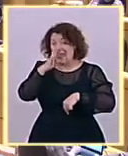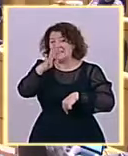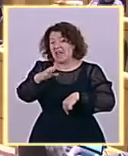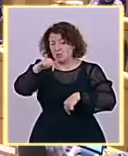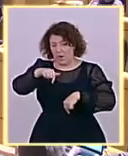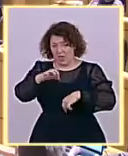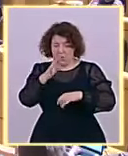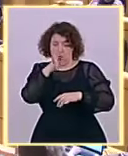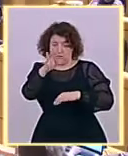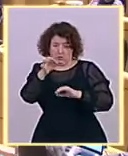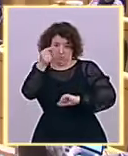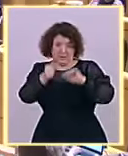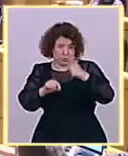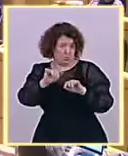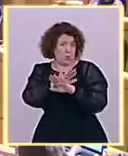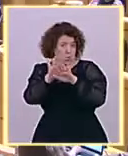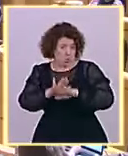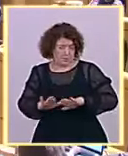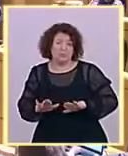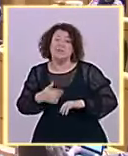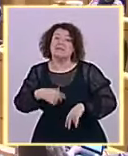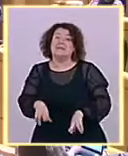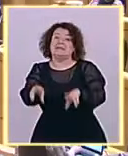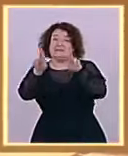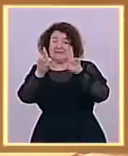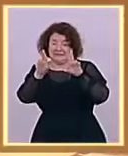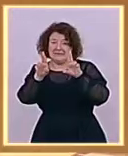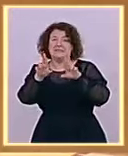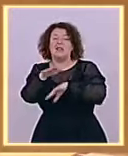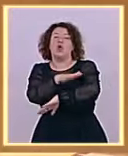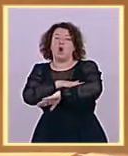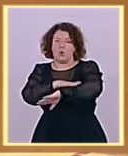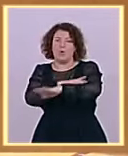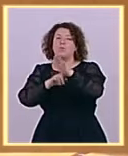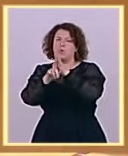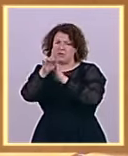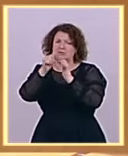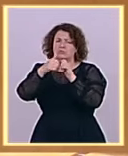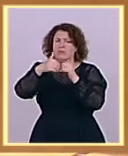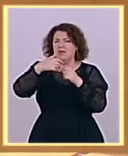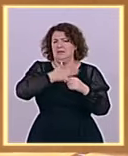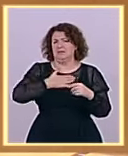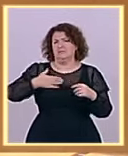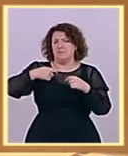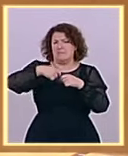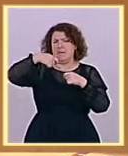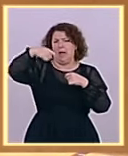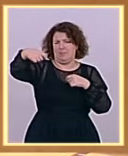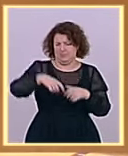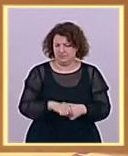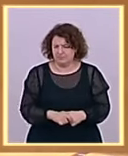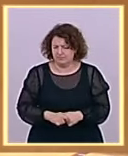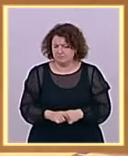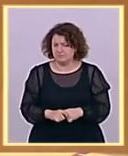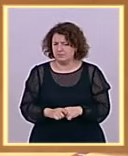presupuesto y gobierno de progreso para largo. Verá, usted no ha planteado y ha tenido la oportunidad una alternativa a estas